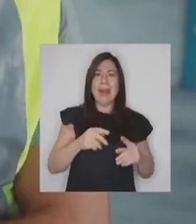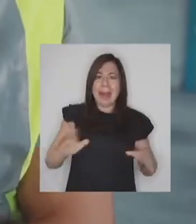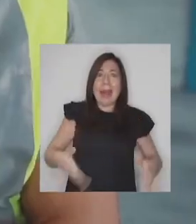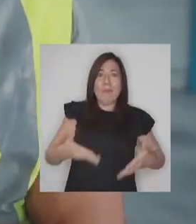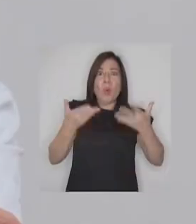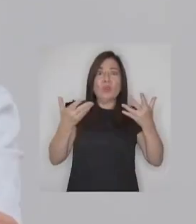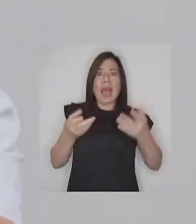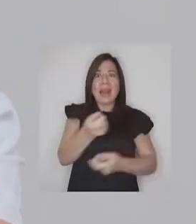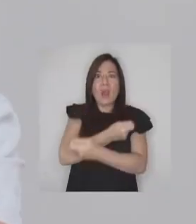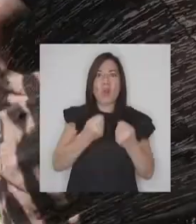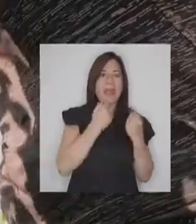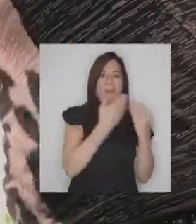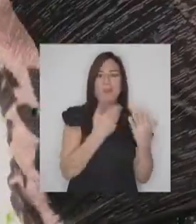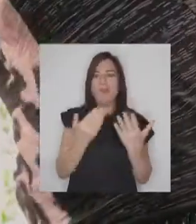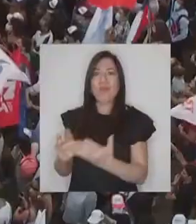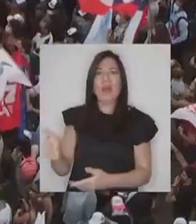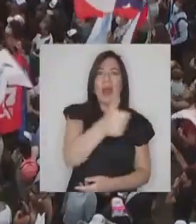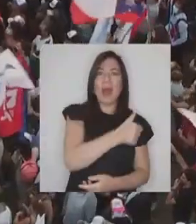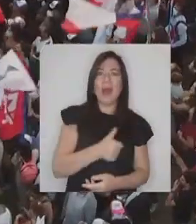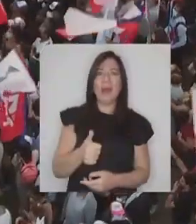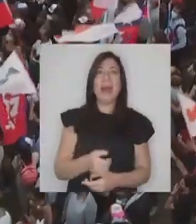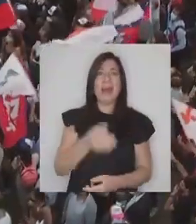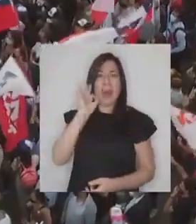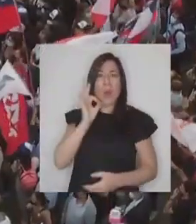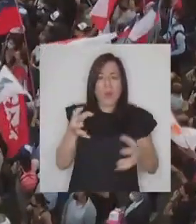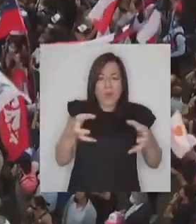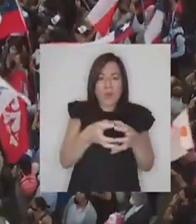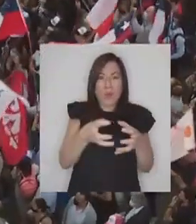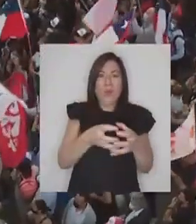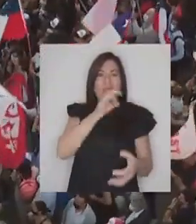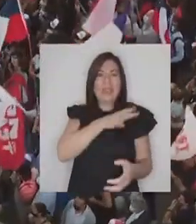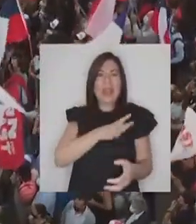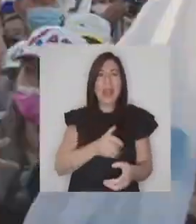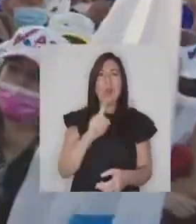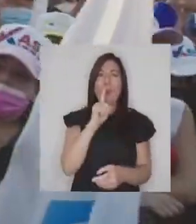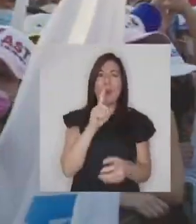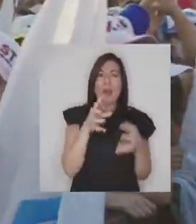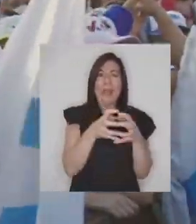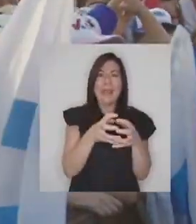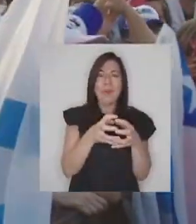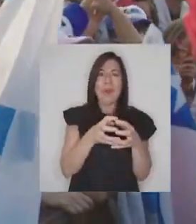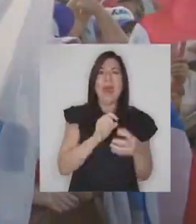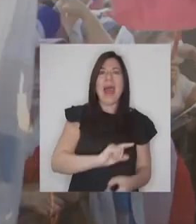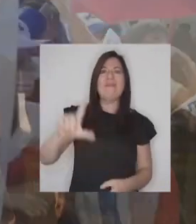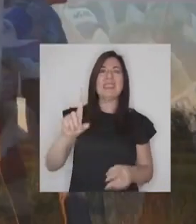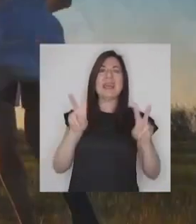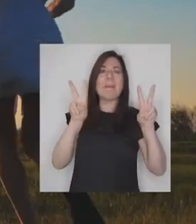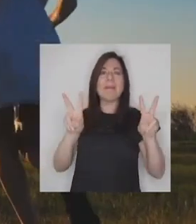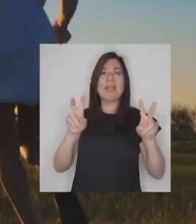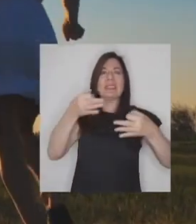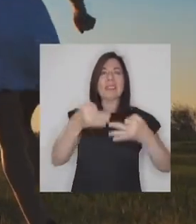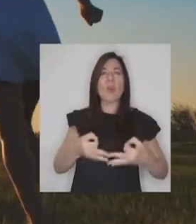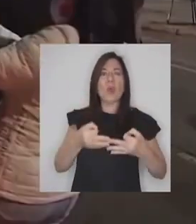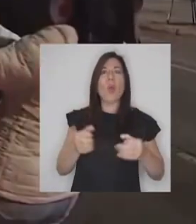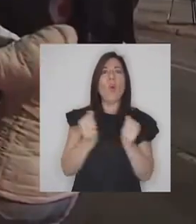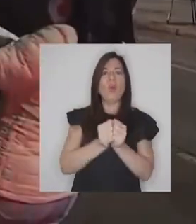economía para dar bienestar a todos Reunir a Chile en un solo equipo Para progresar en paz y seguridad Porque juntos